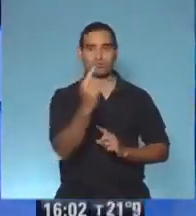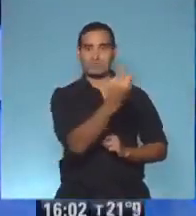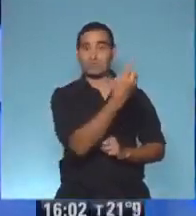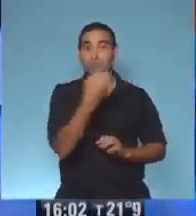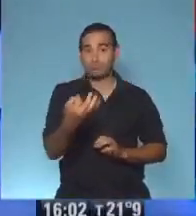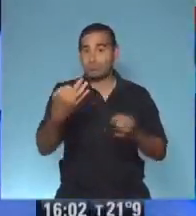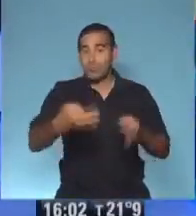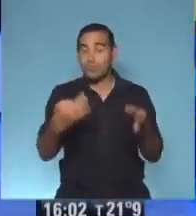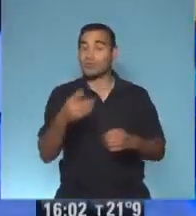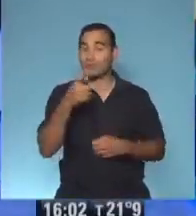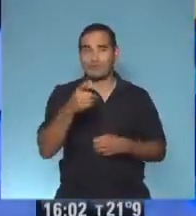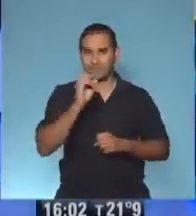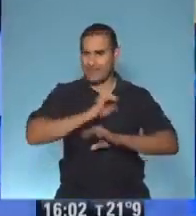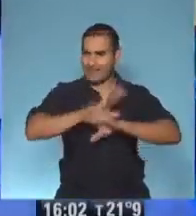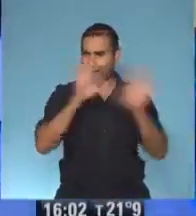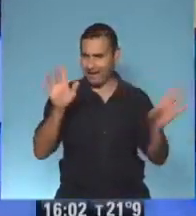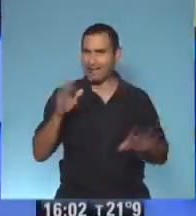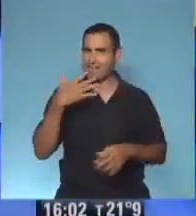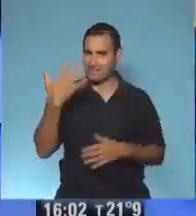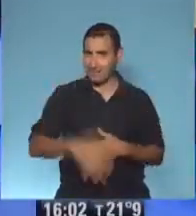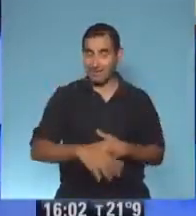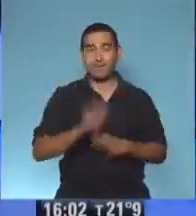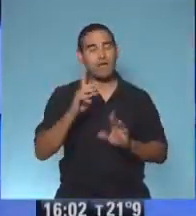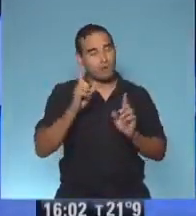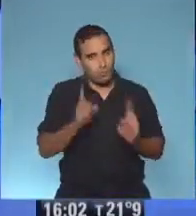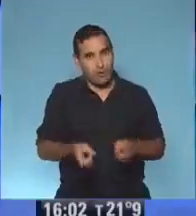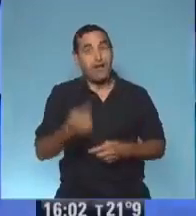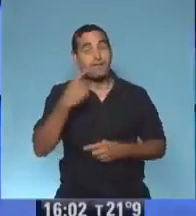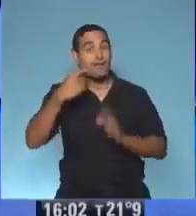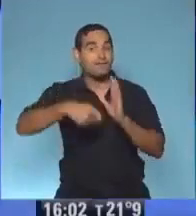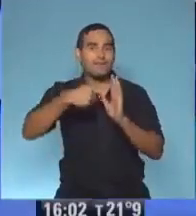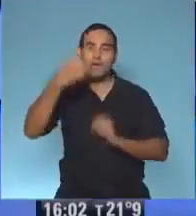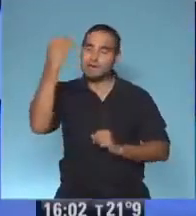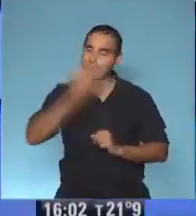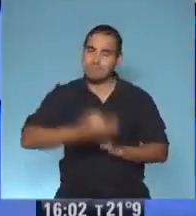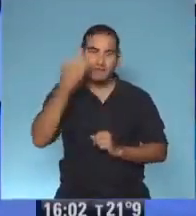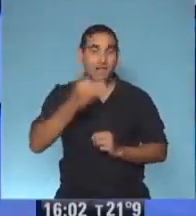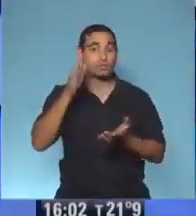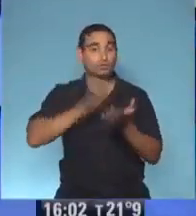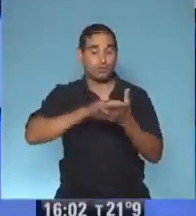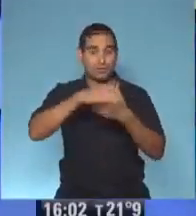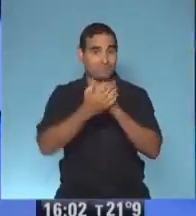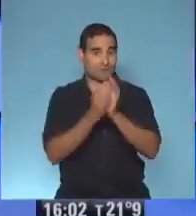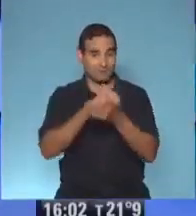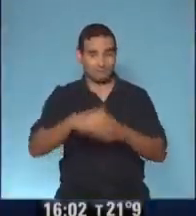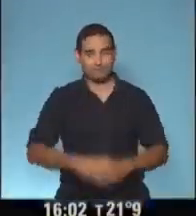Qué bien, entonces vos tenés clarísimas todas las indicaciones. Vamos a ver igualmente un video especial sobre el lavado de manos.